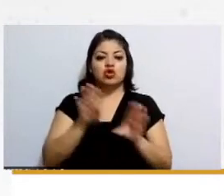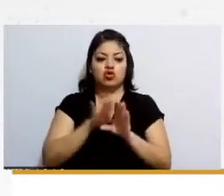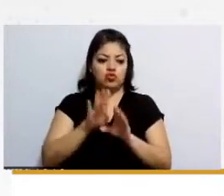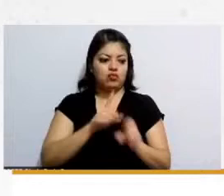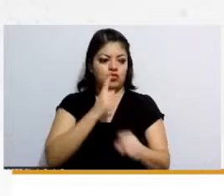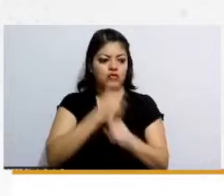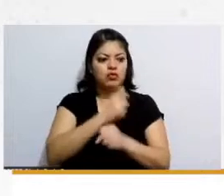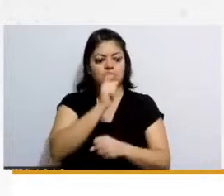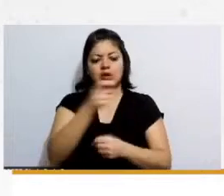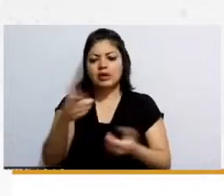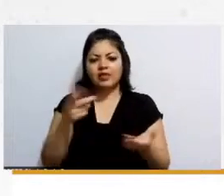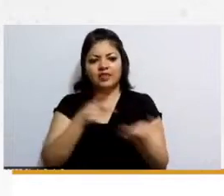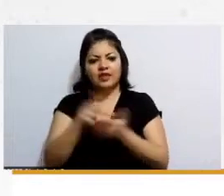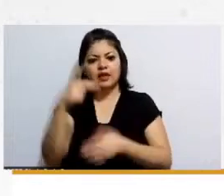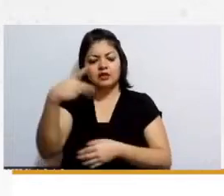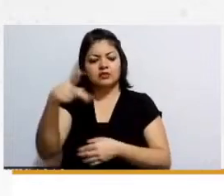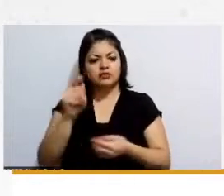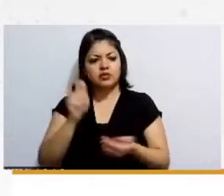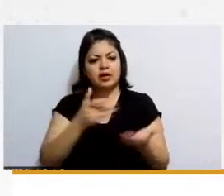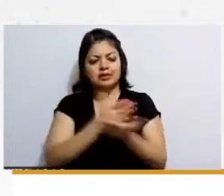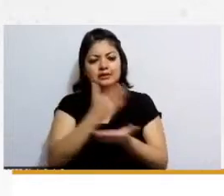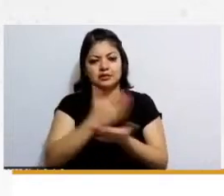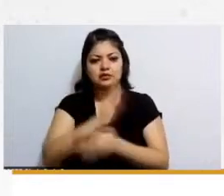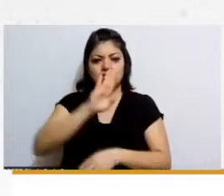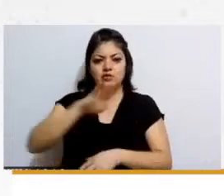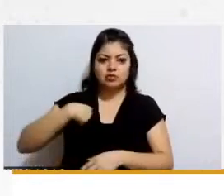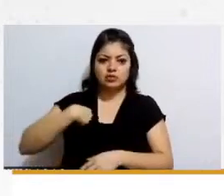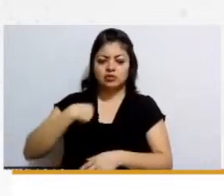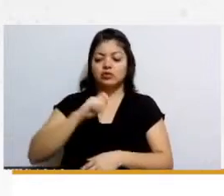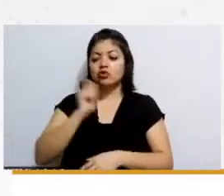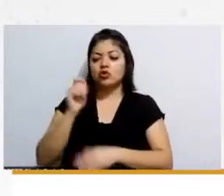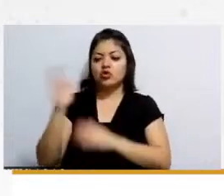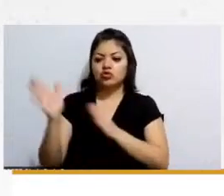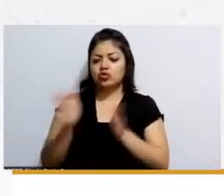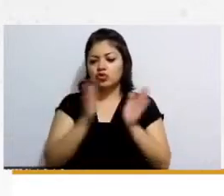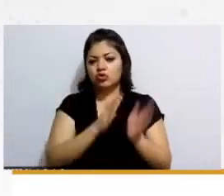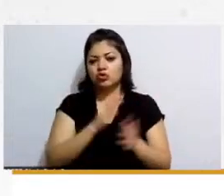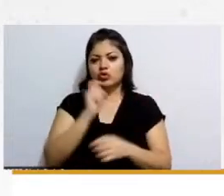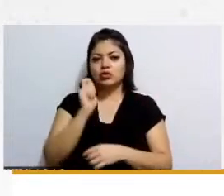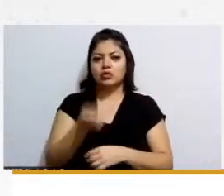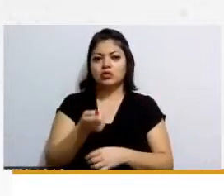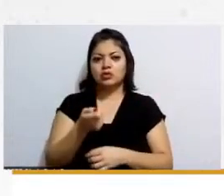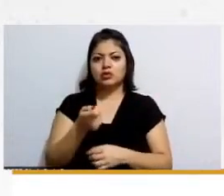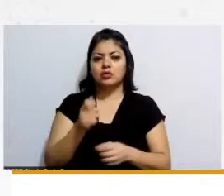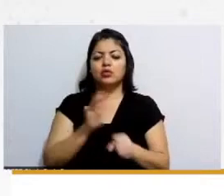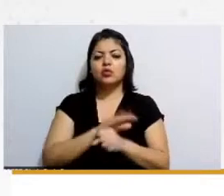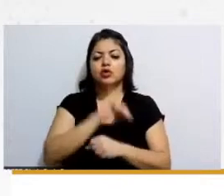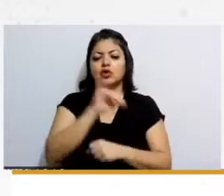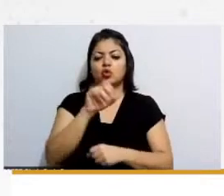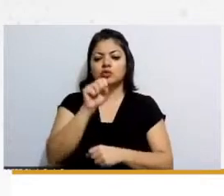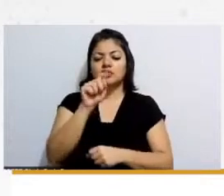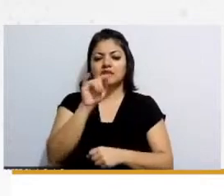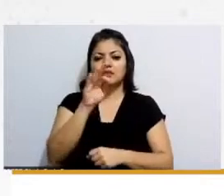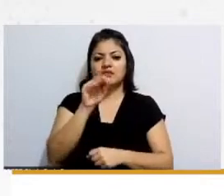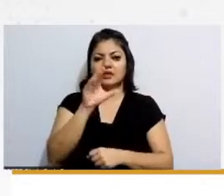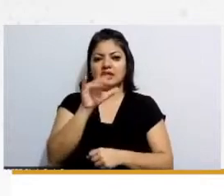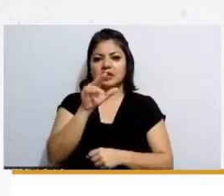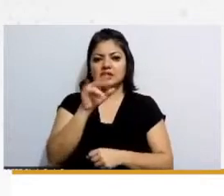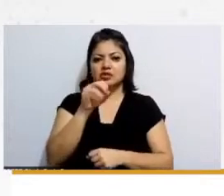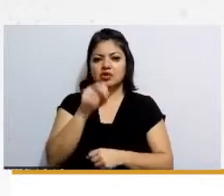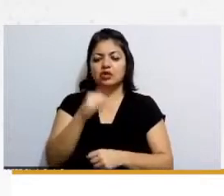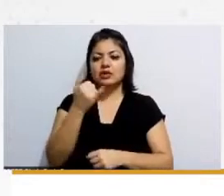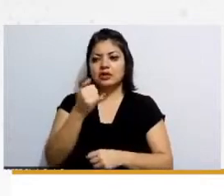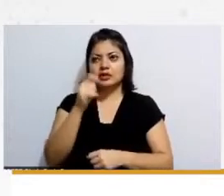acceso a guarderías y la justificación a guardería la justificación y el criterio de la corte bien